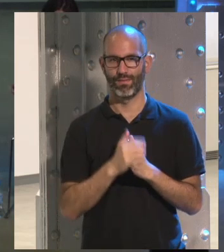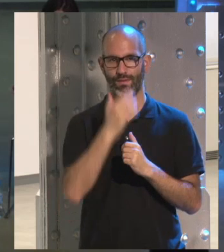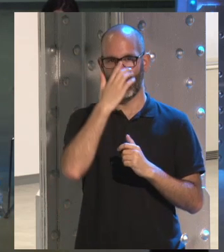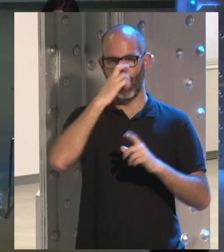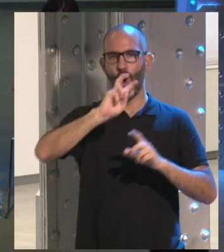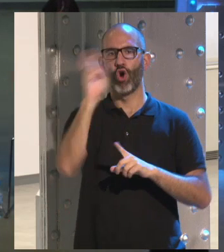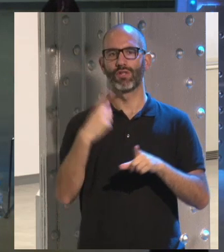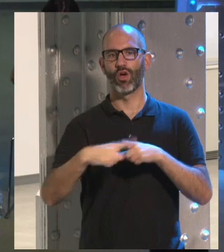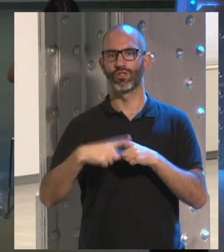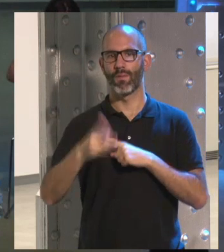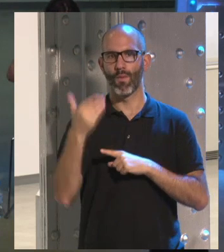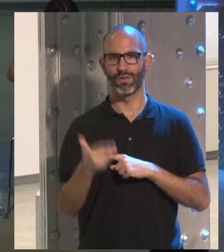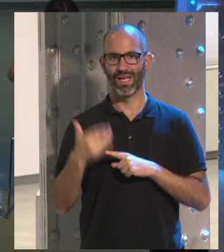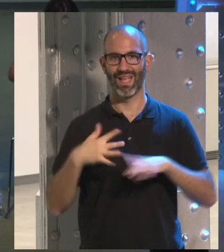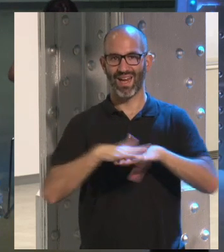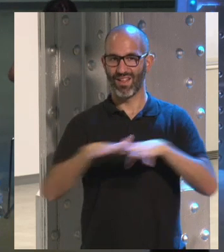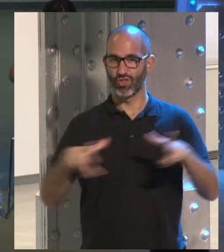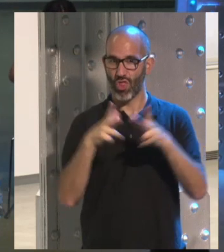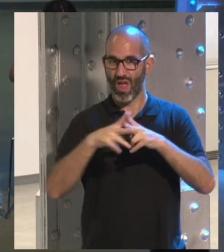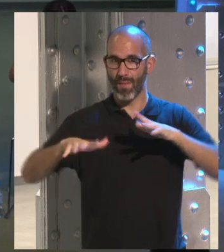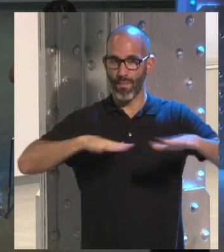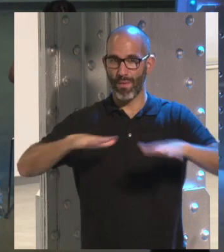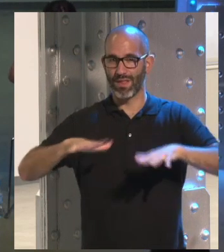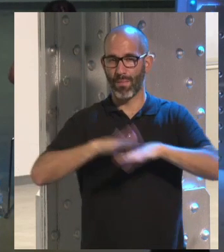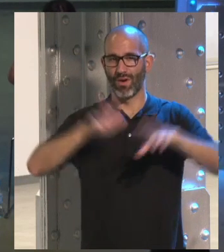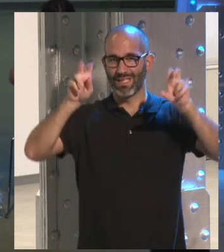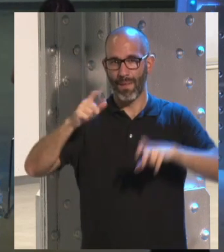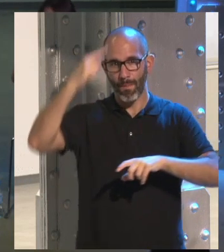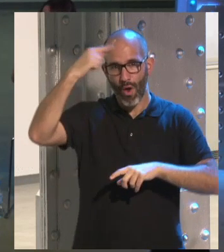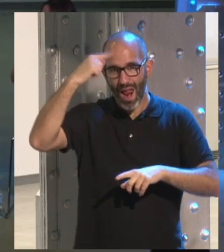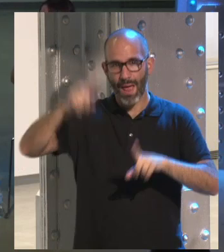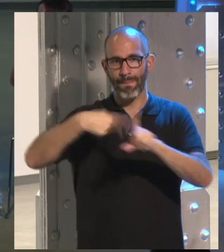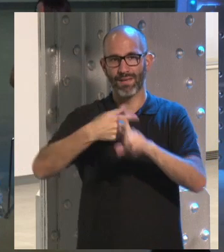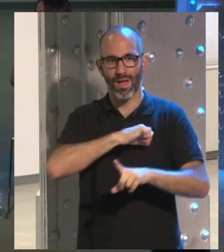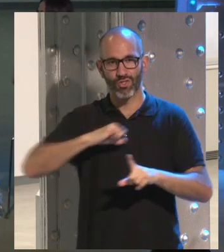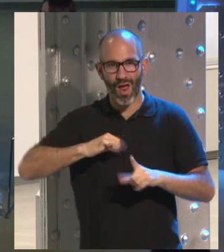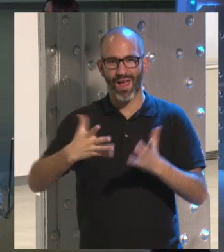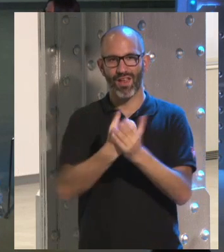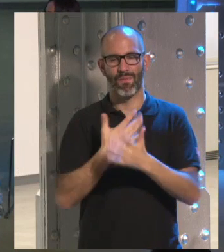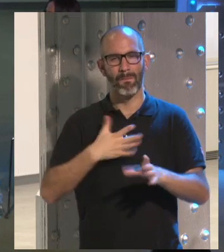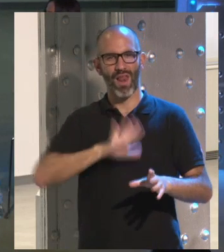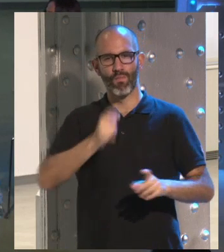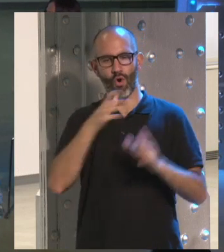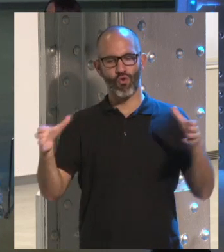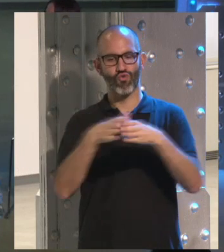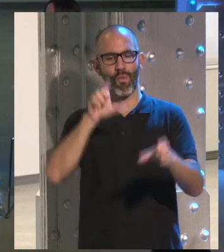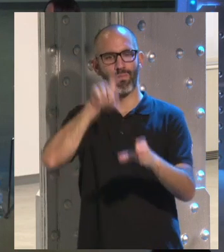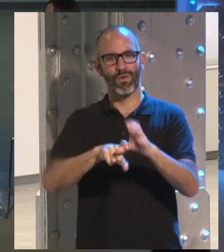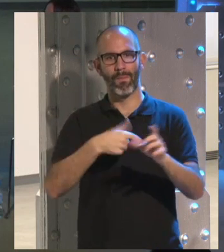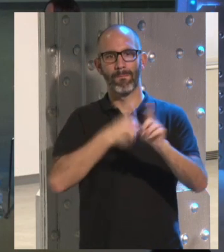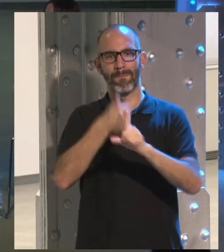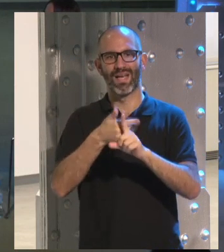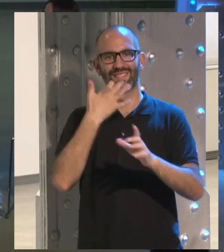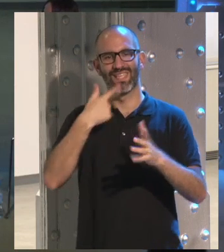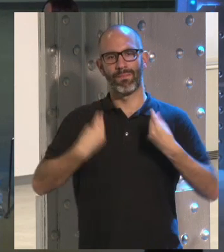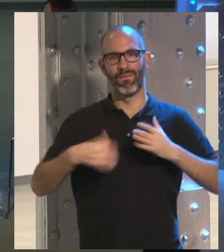Hay otra cosa importante. Las redes sociales movilizan a los jóvenes por razones morales, personales, sentirse parte de un grupo, proximidad geográfica